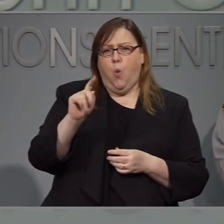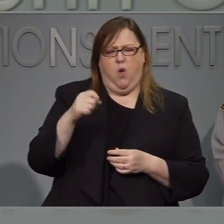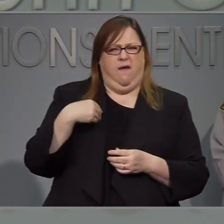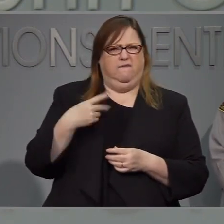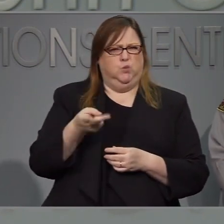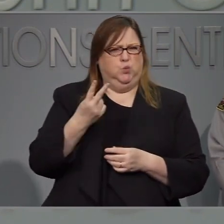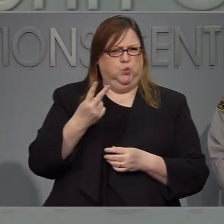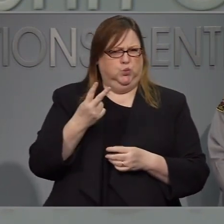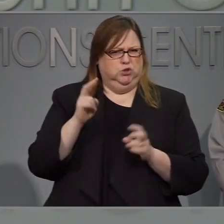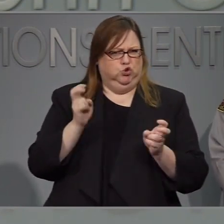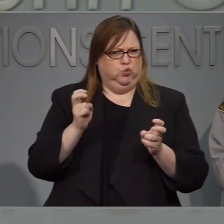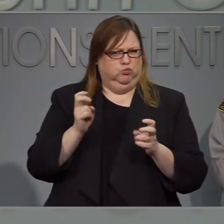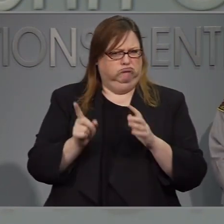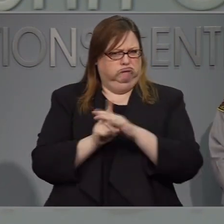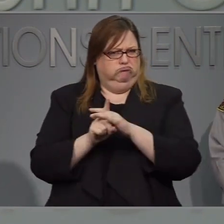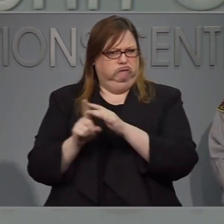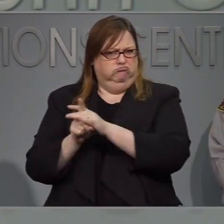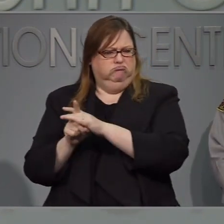tienen dos problemas.